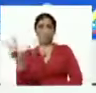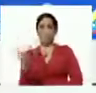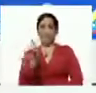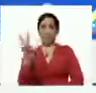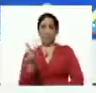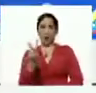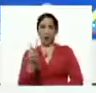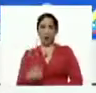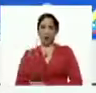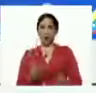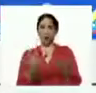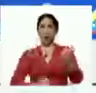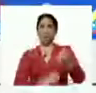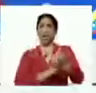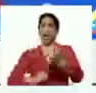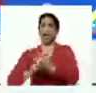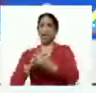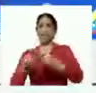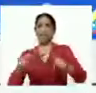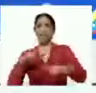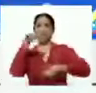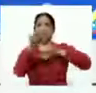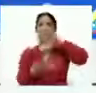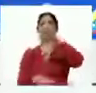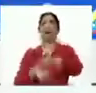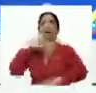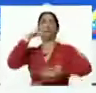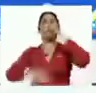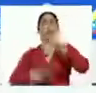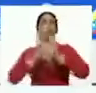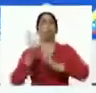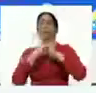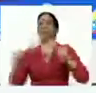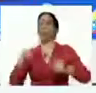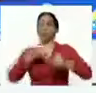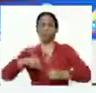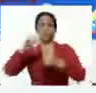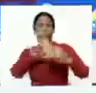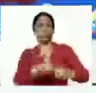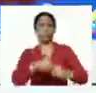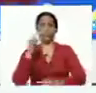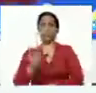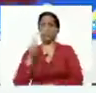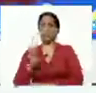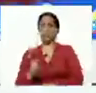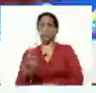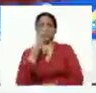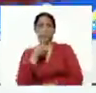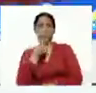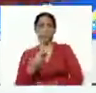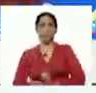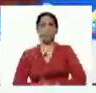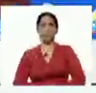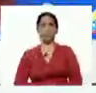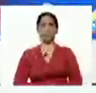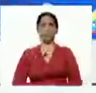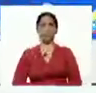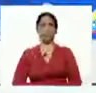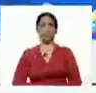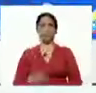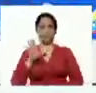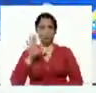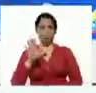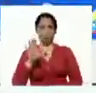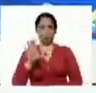base para un salto productivo en todos los rubros alimentarios del